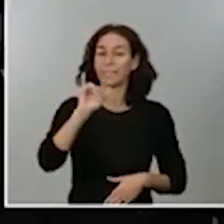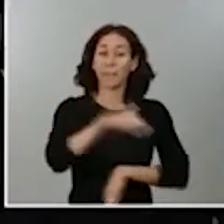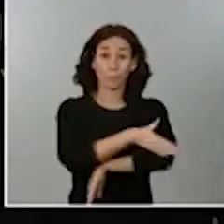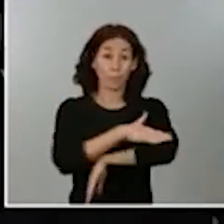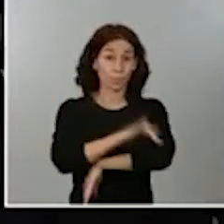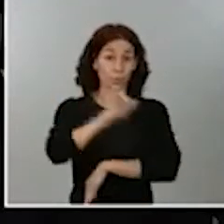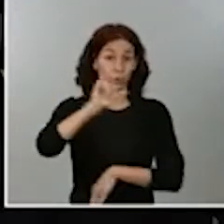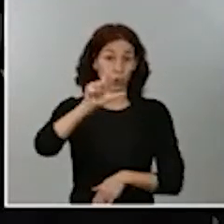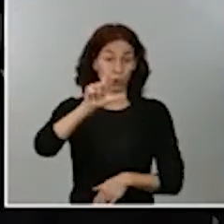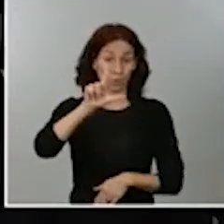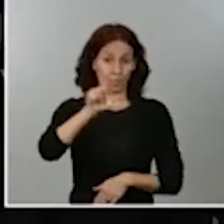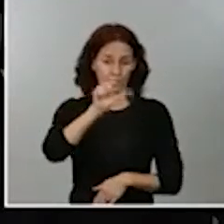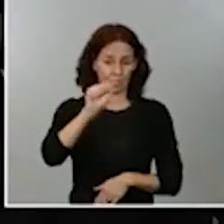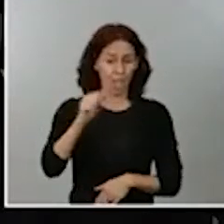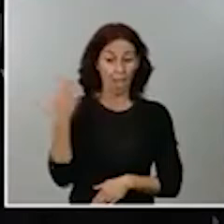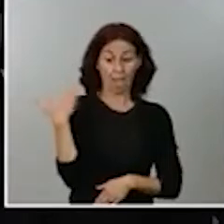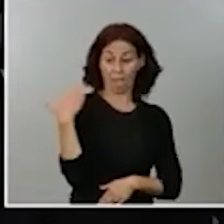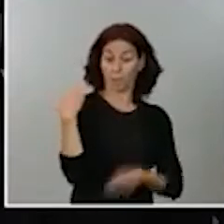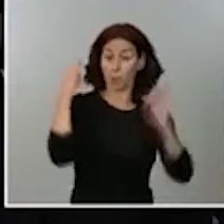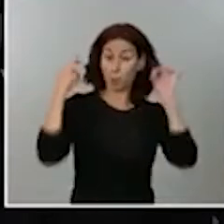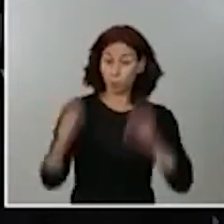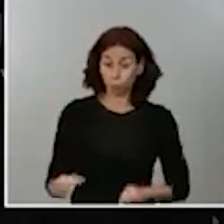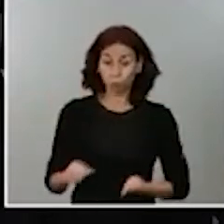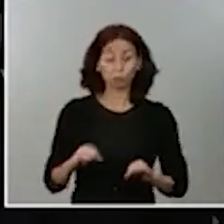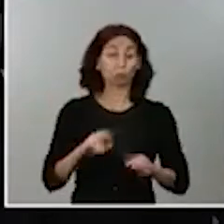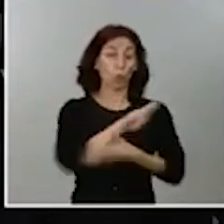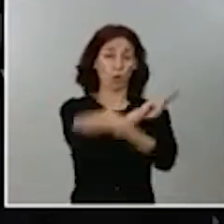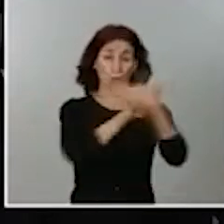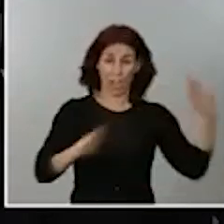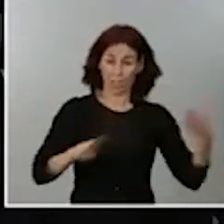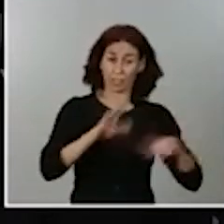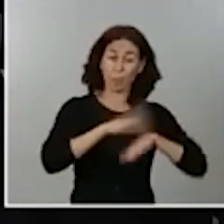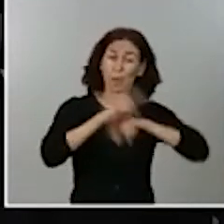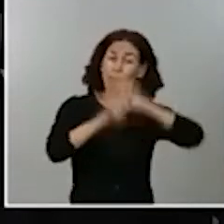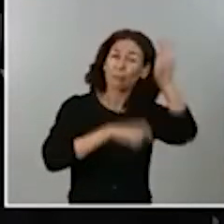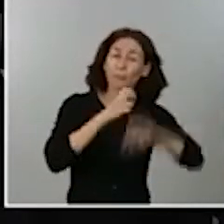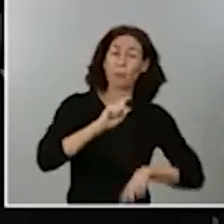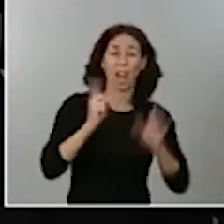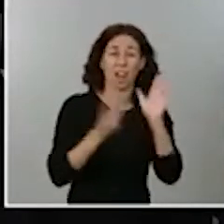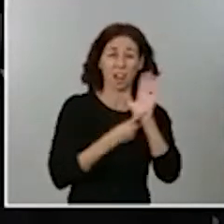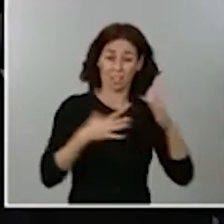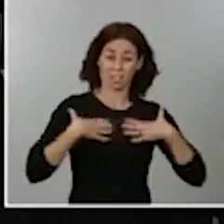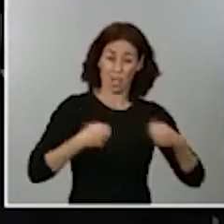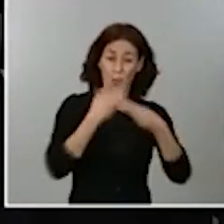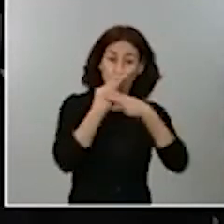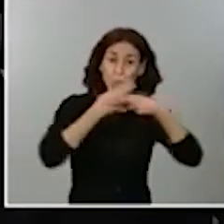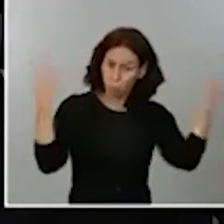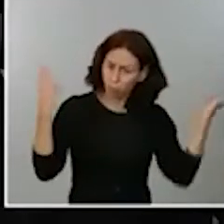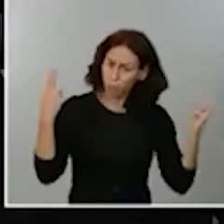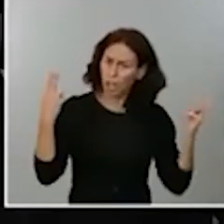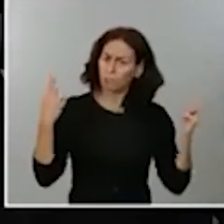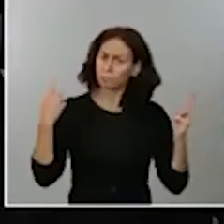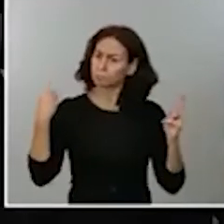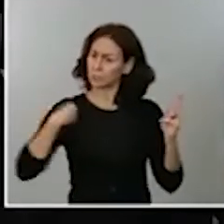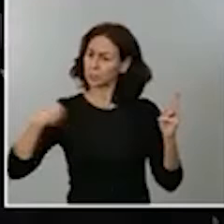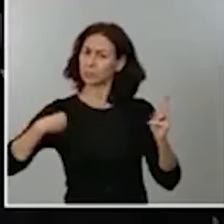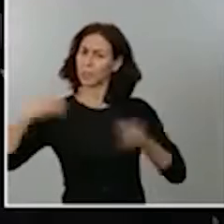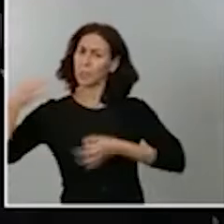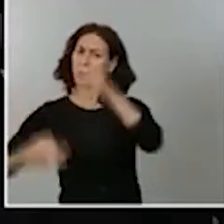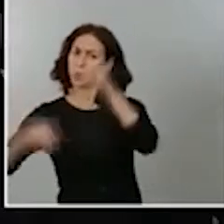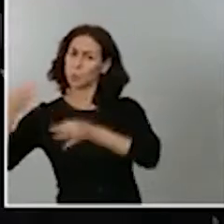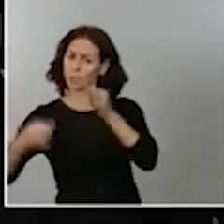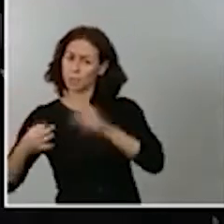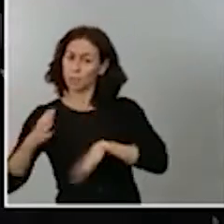ayer por la Junta de Galicia para reformar la ley de salud pública ofrecería las suficientes garantías jurídicas para garantizar las restricciones de movilidad